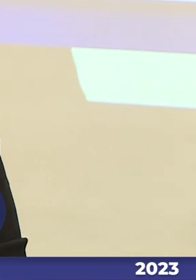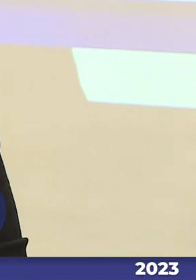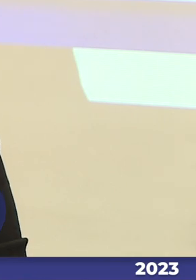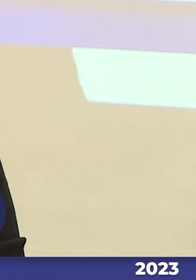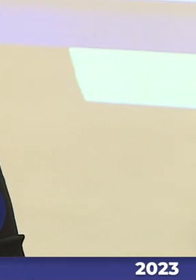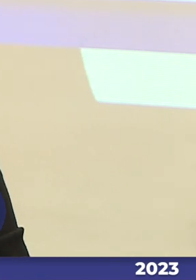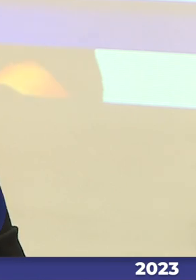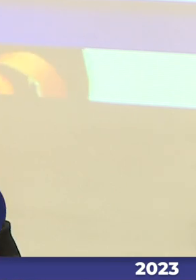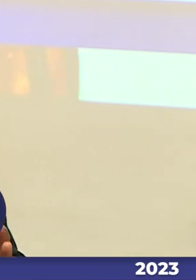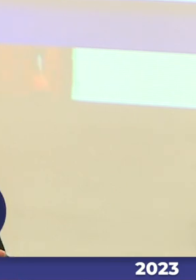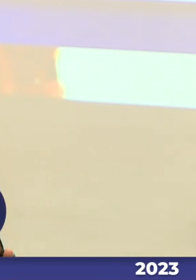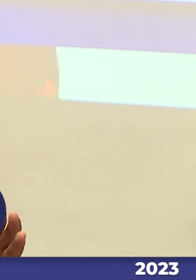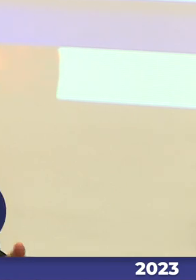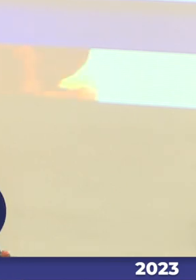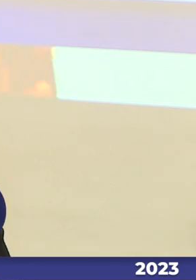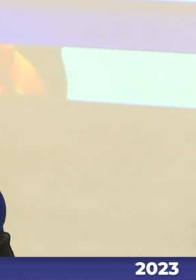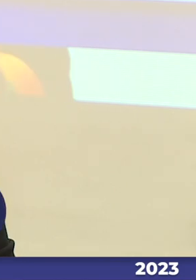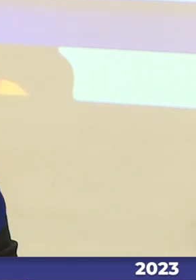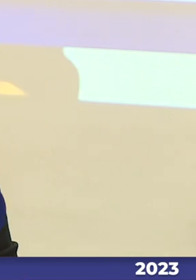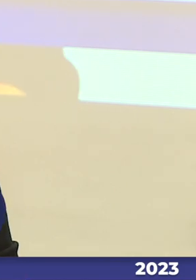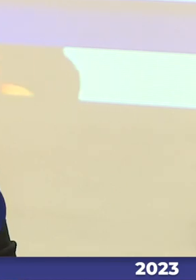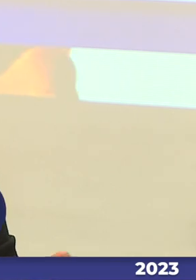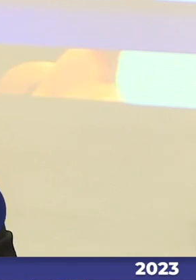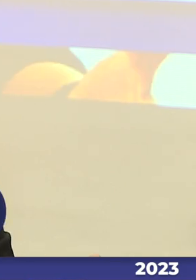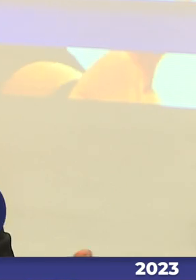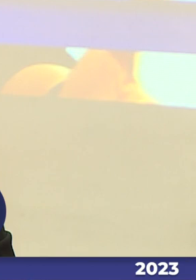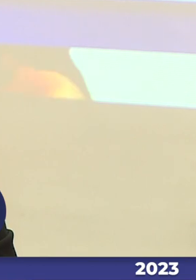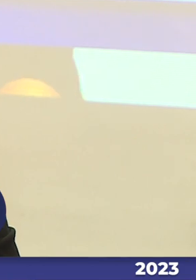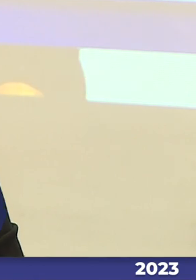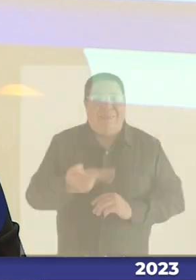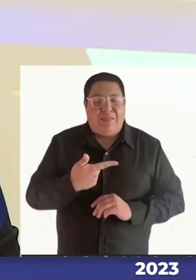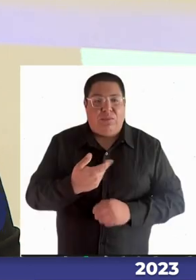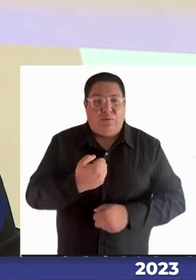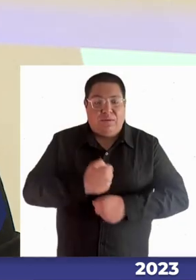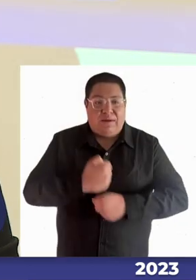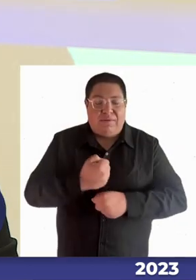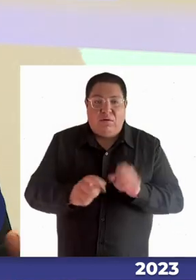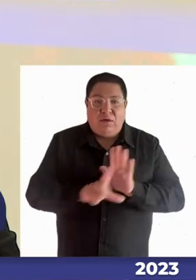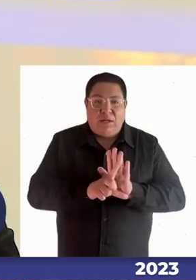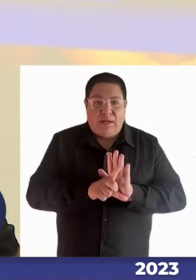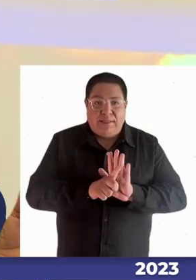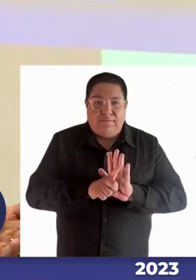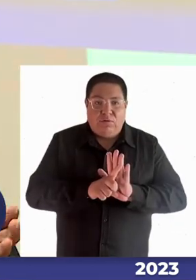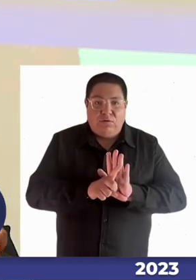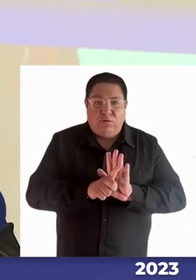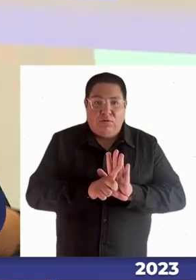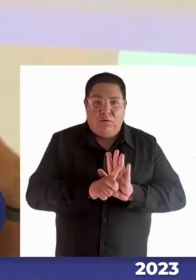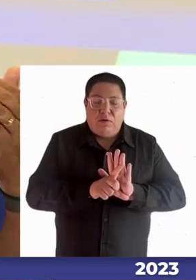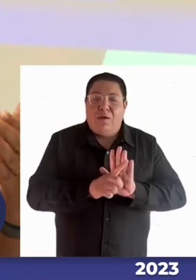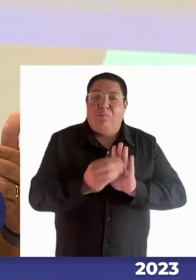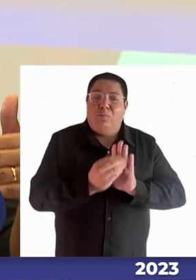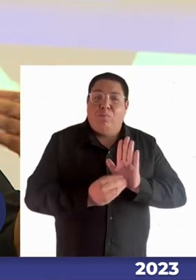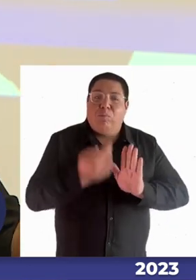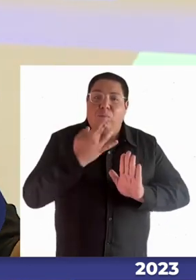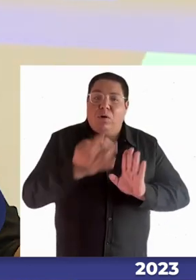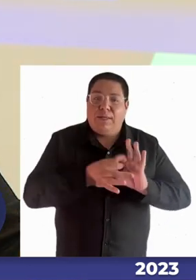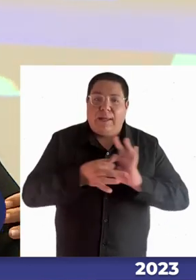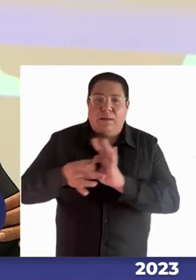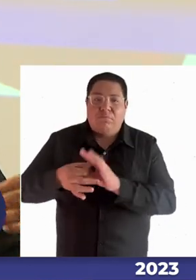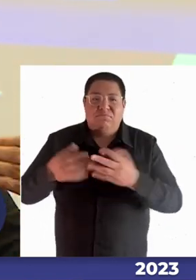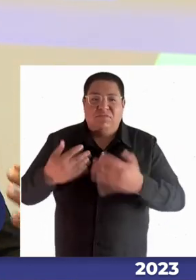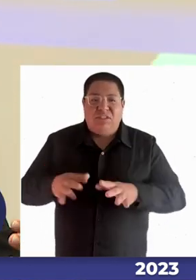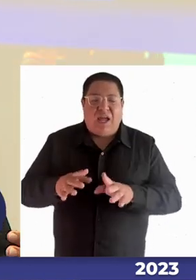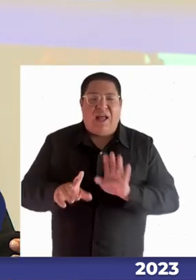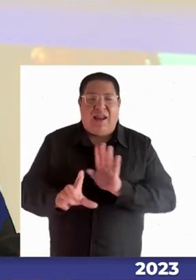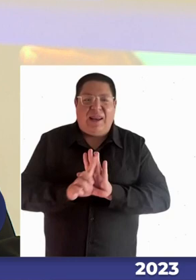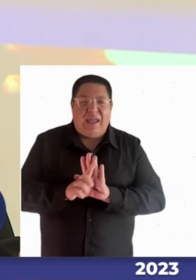Y también ha sido lento para nosotros desde el trabajo legislativo, porque hoy día se han ido acumulando leyes, normativas,